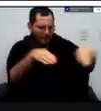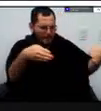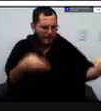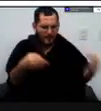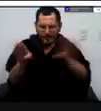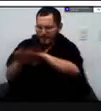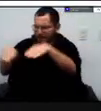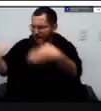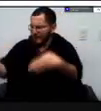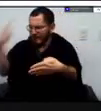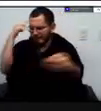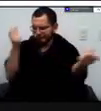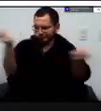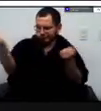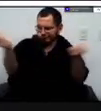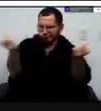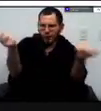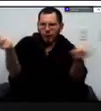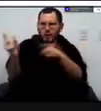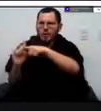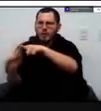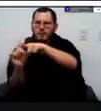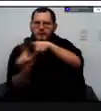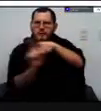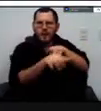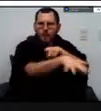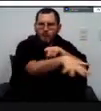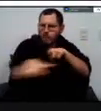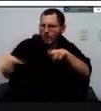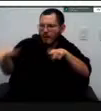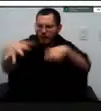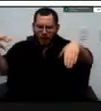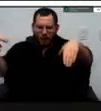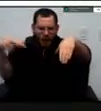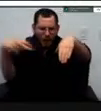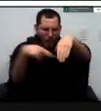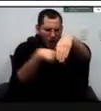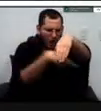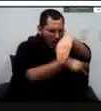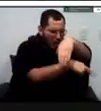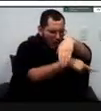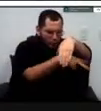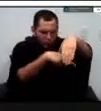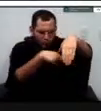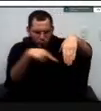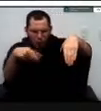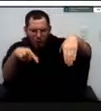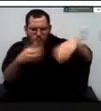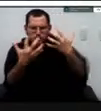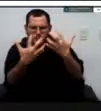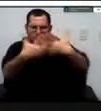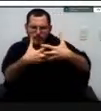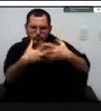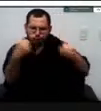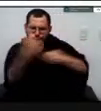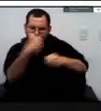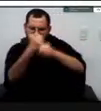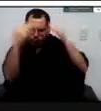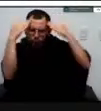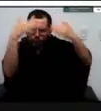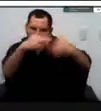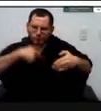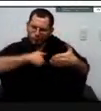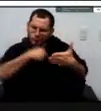estrategias con las diferentes mineras que son las que realmente queremos que se apropien también de